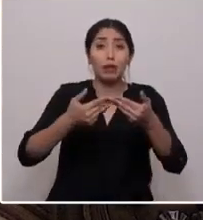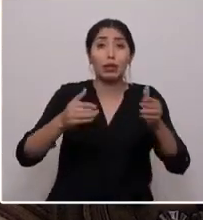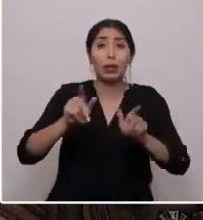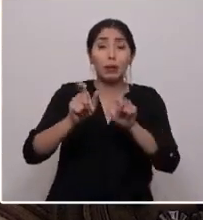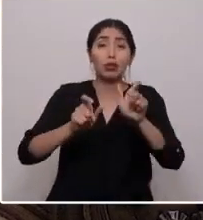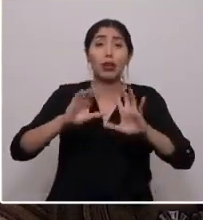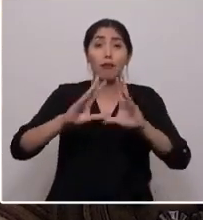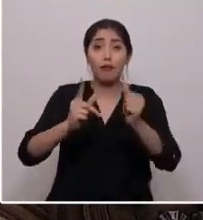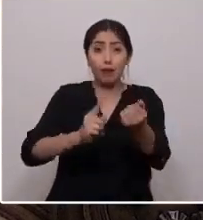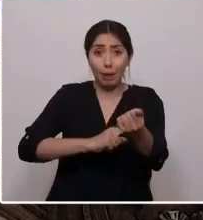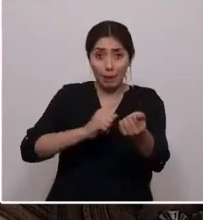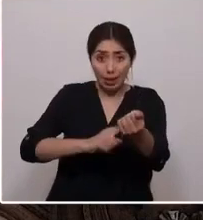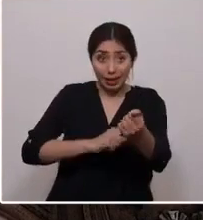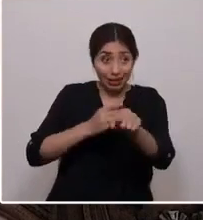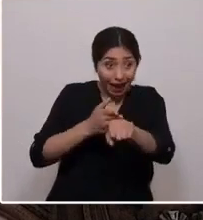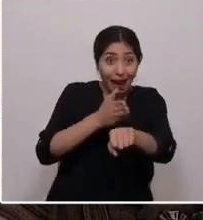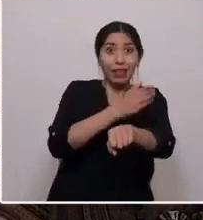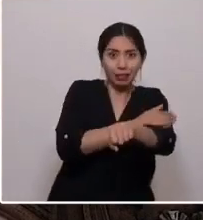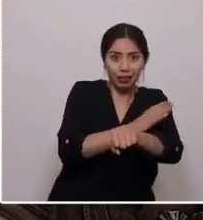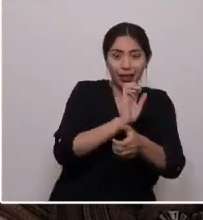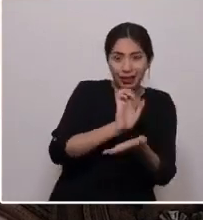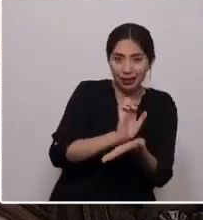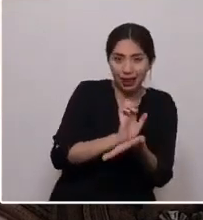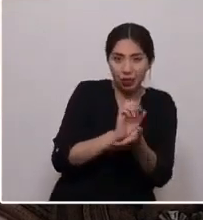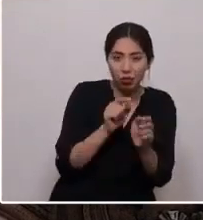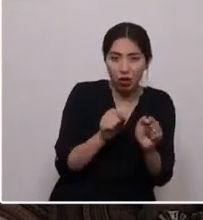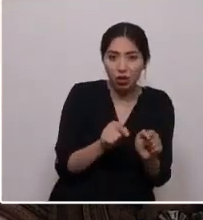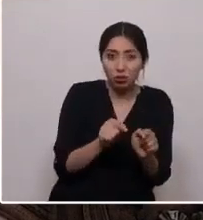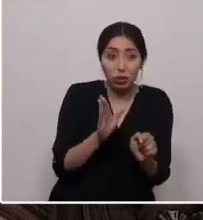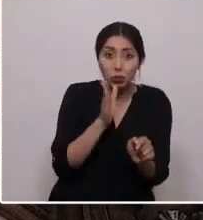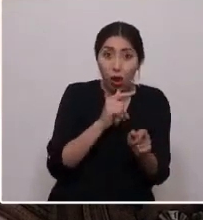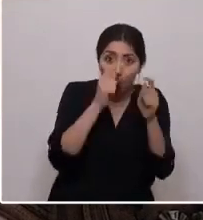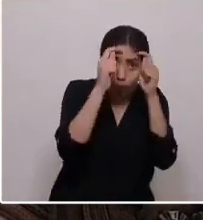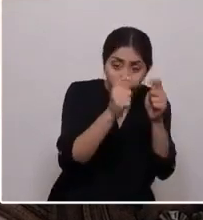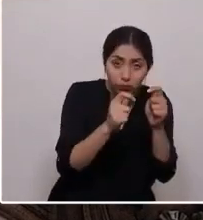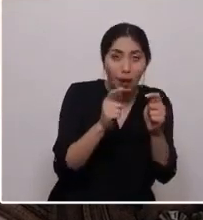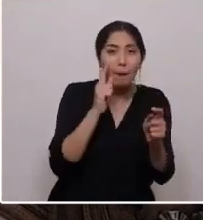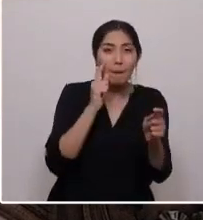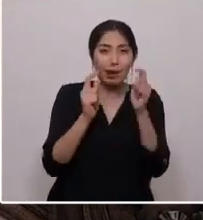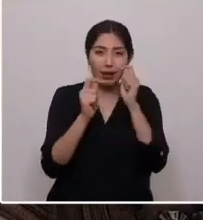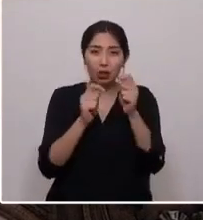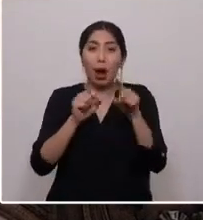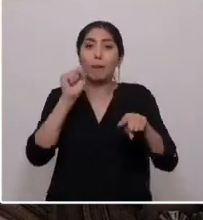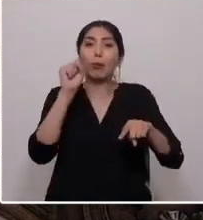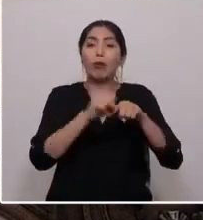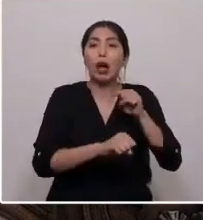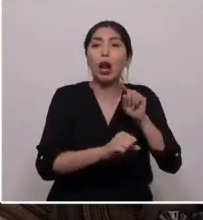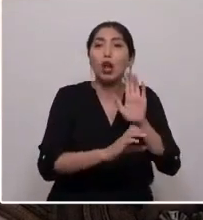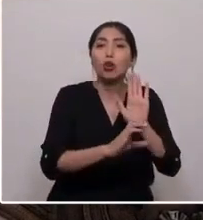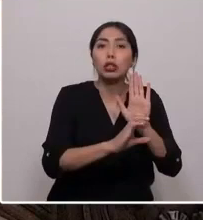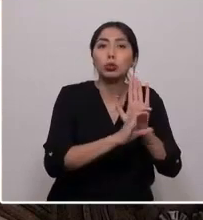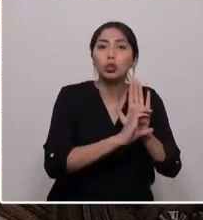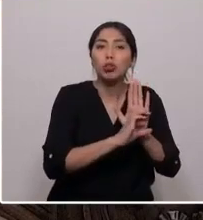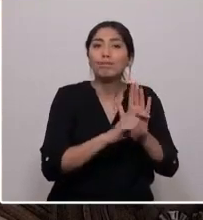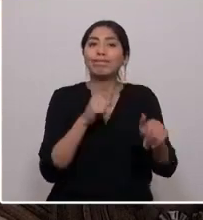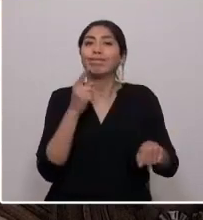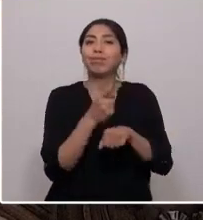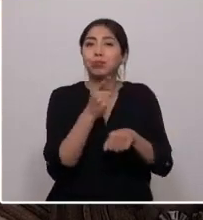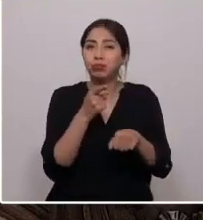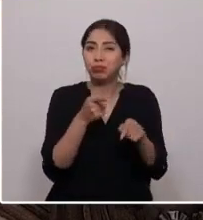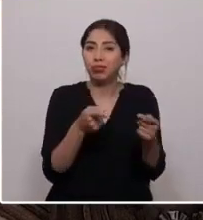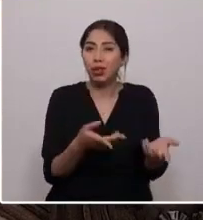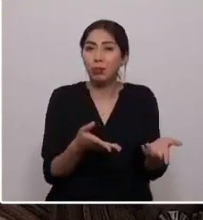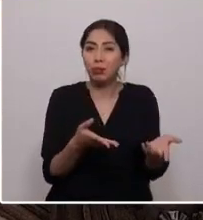anteriores al Estado, corremos el peligro de aprobar una Constitución partidaria, arbitraria y o